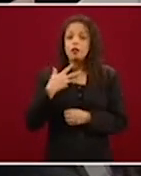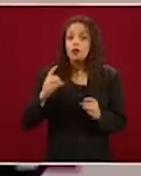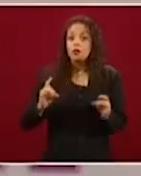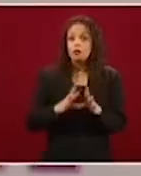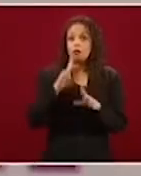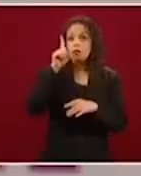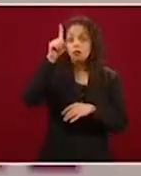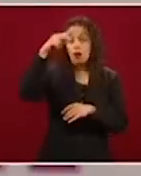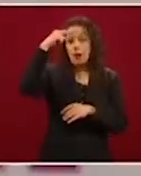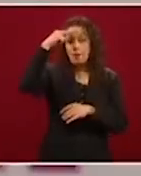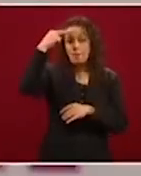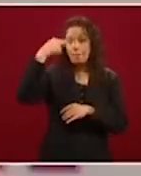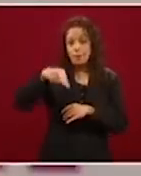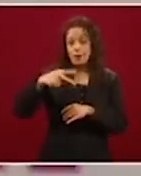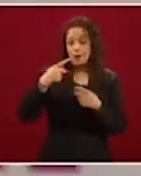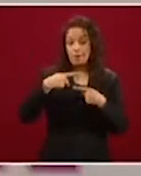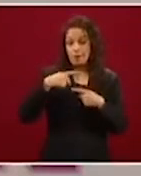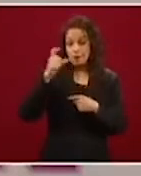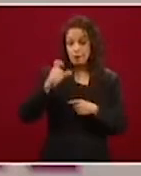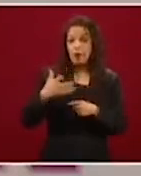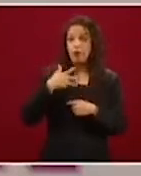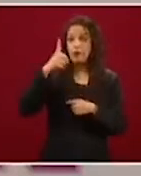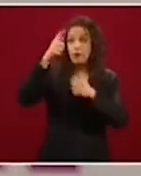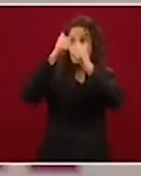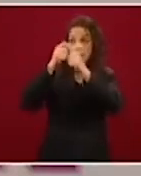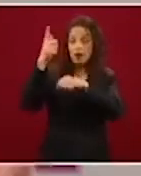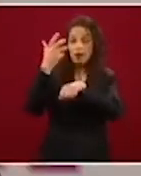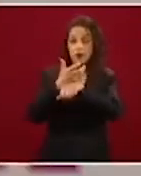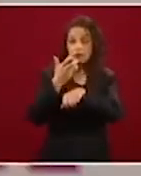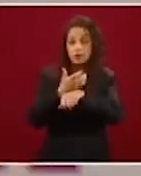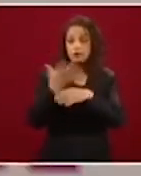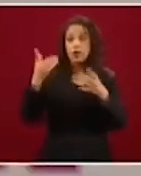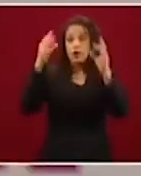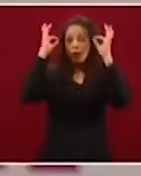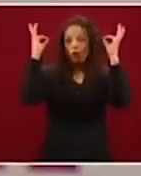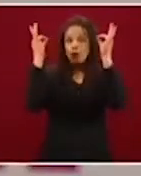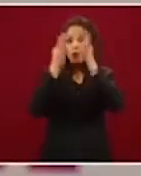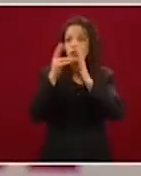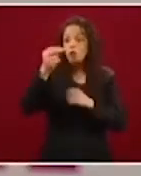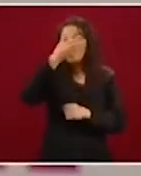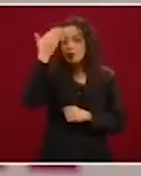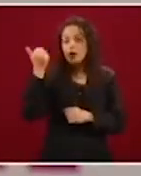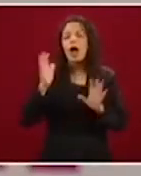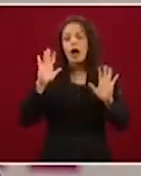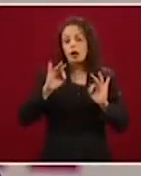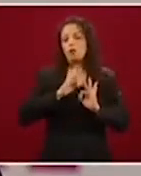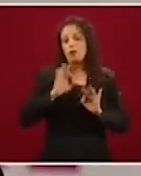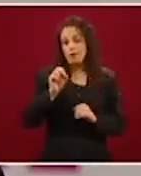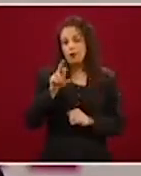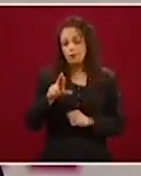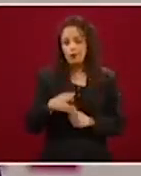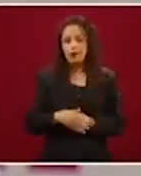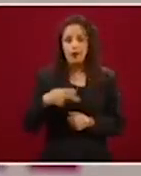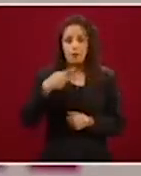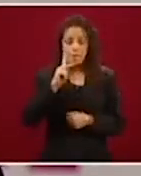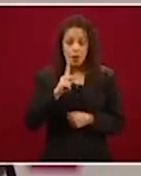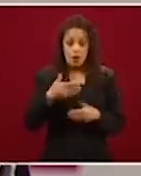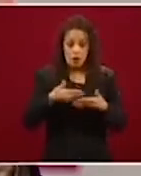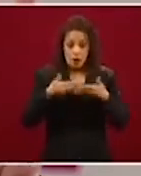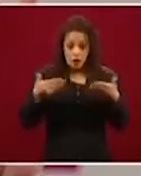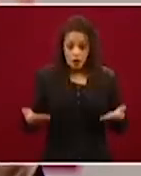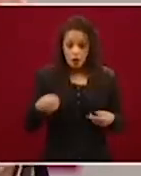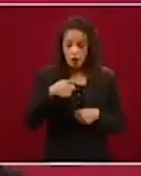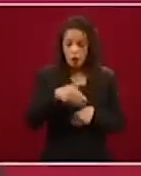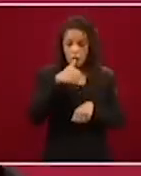no se haya no lo sepa el cónsul, sí, sí puede ser. Entonces, para ser más correcto te diría, a este momento el número de